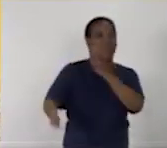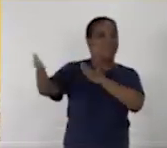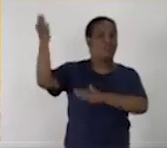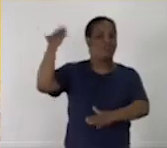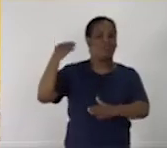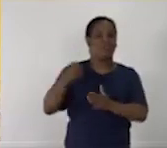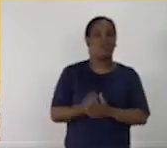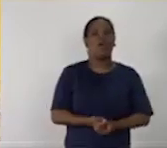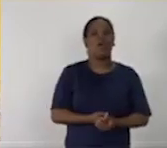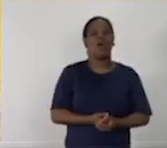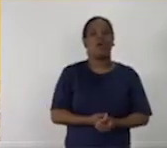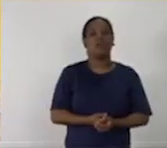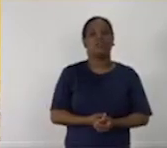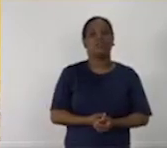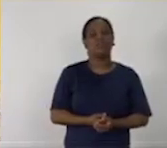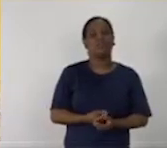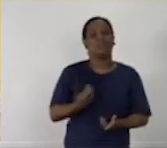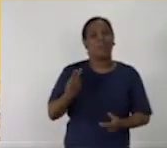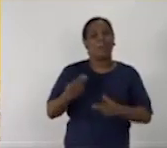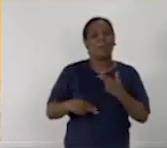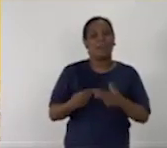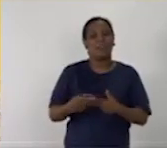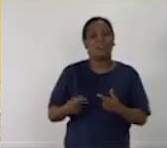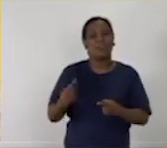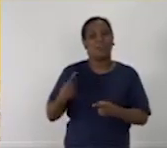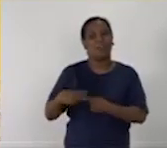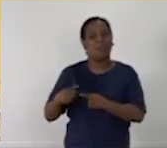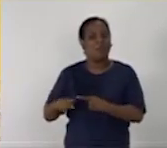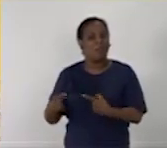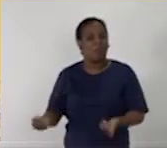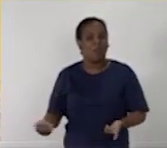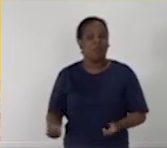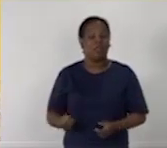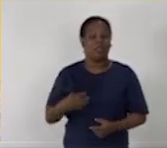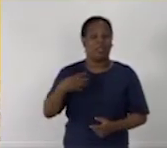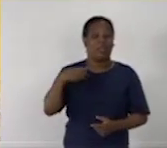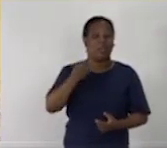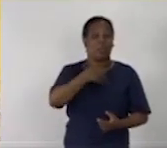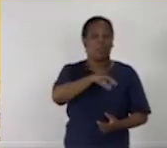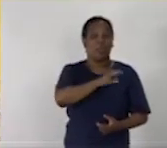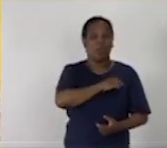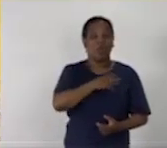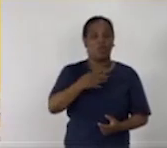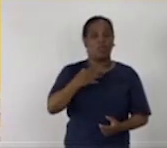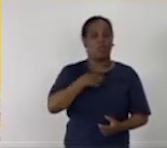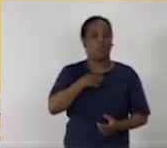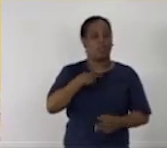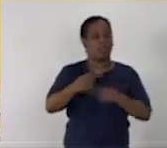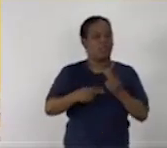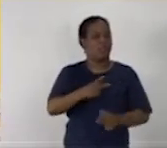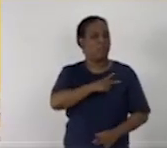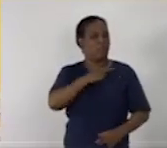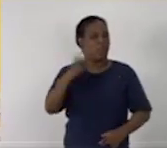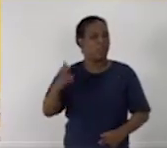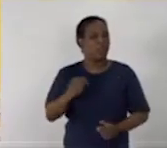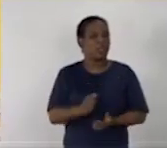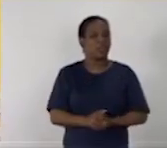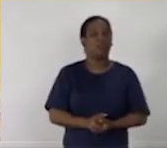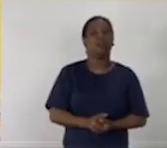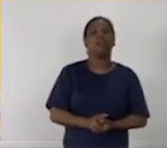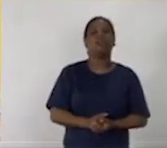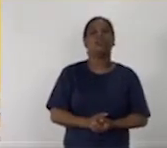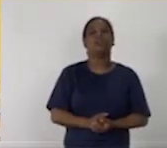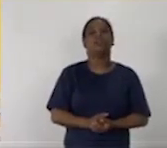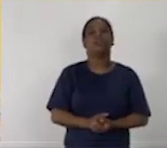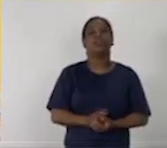antes, han ocurrido hechos en los que hemos tenido que demostrar toda la valentía, el coraje y la dignidad